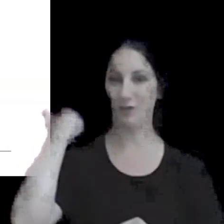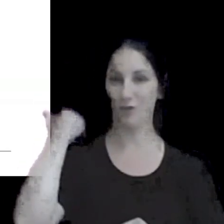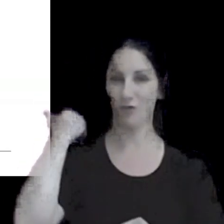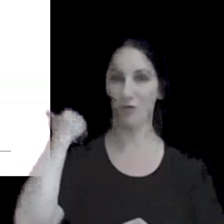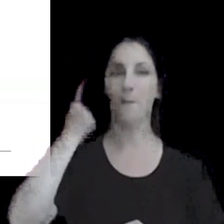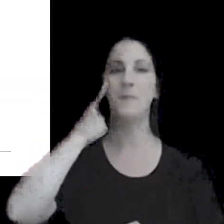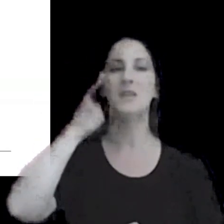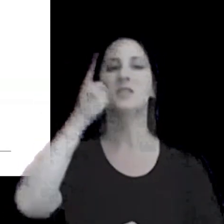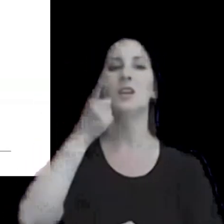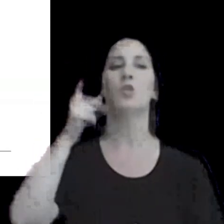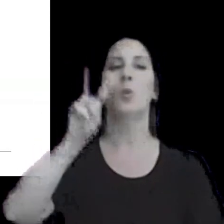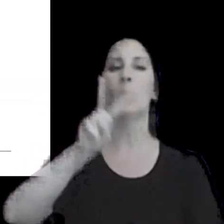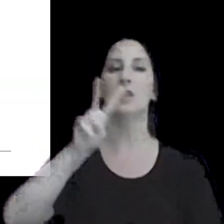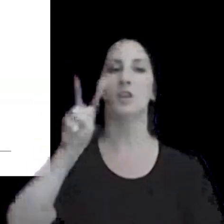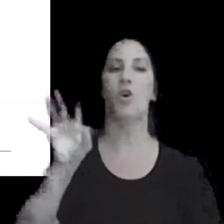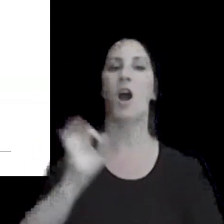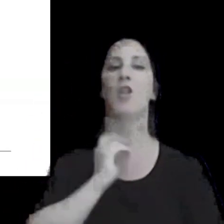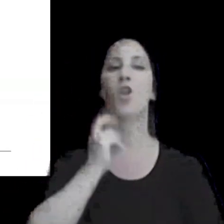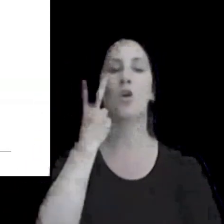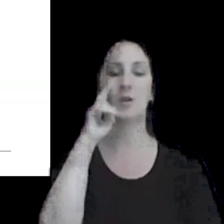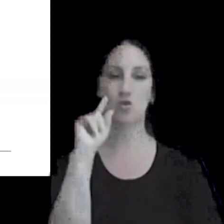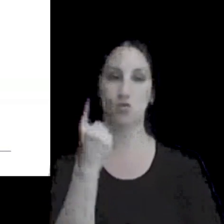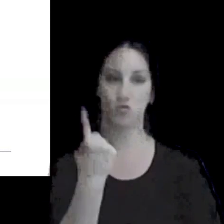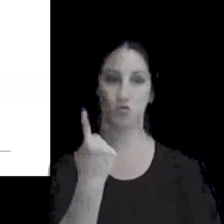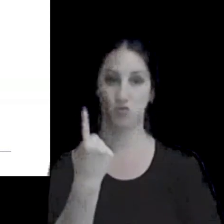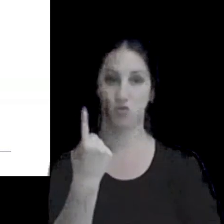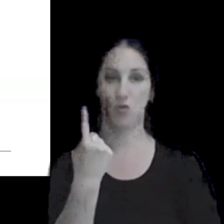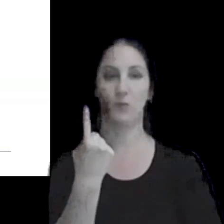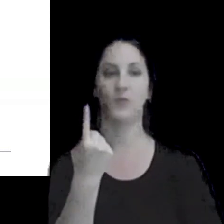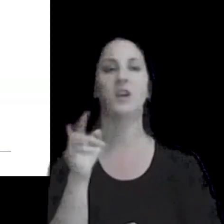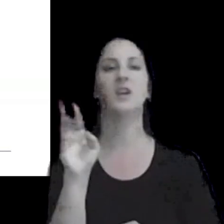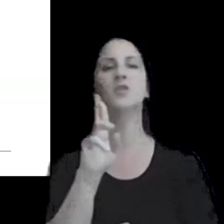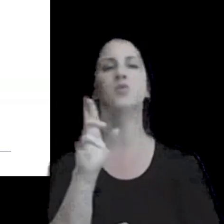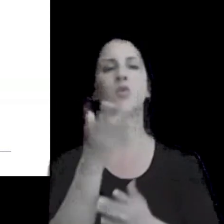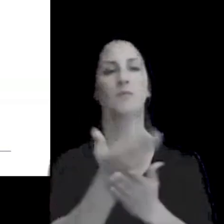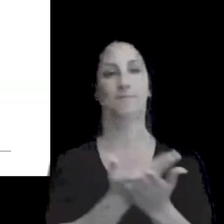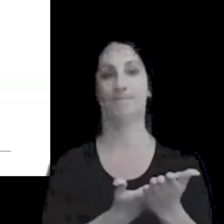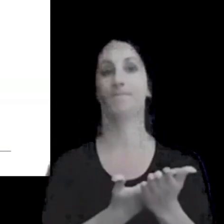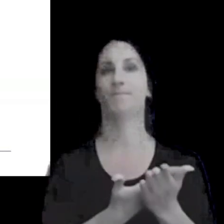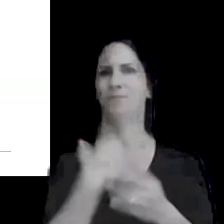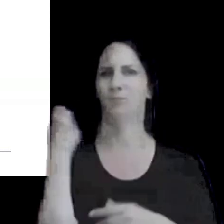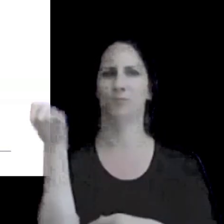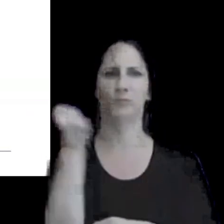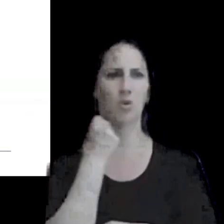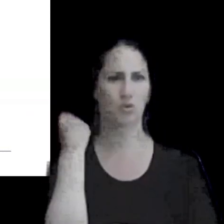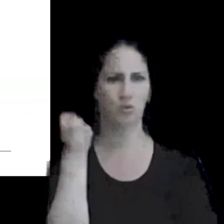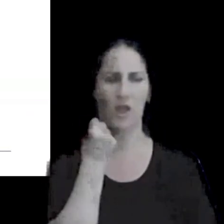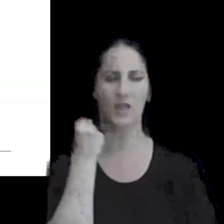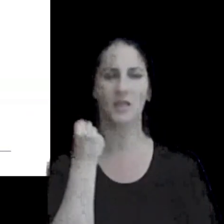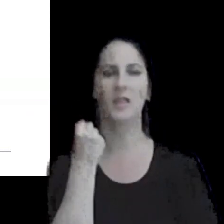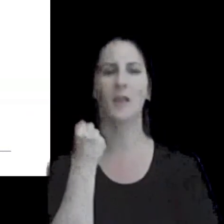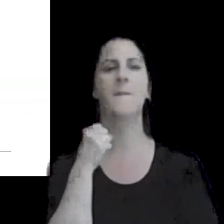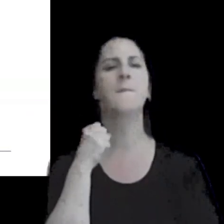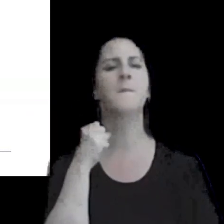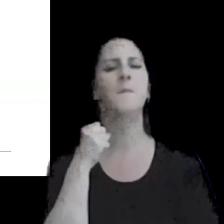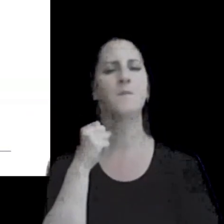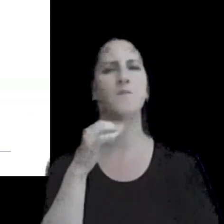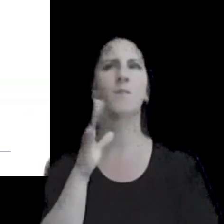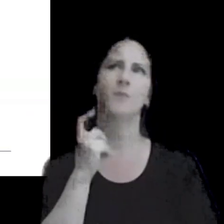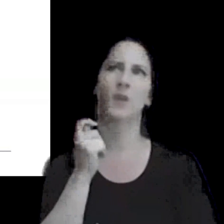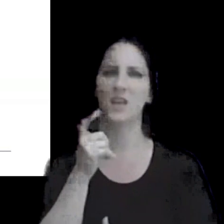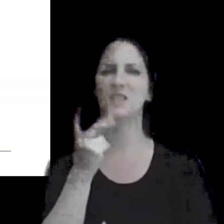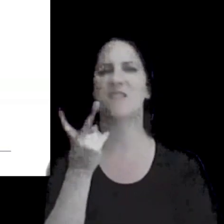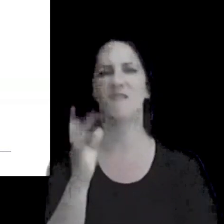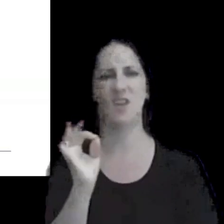1122 del 2001 que fue la resolución histórica que rigió durante prácticamente